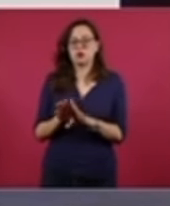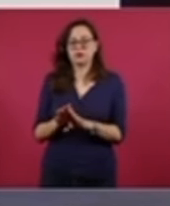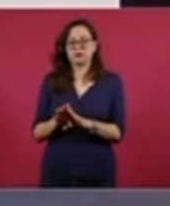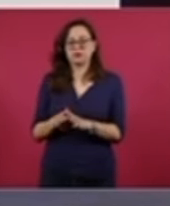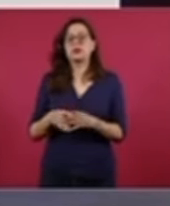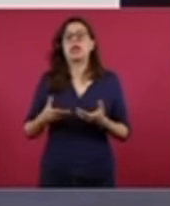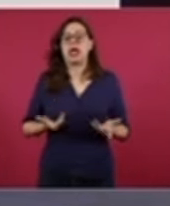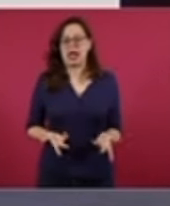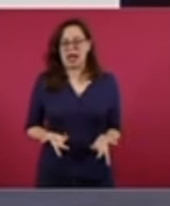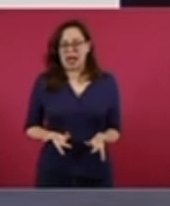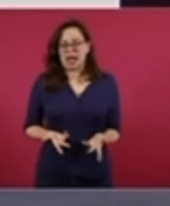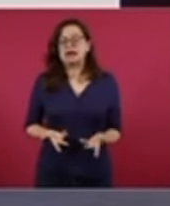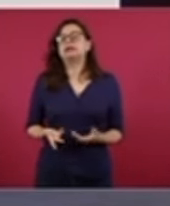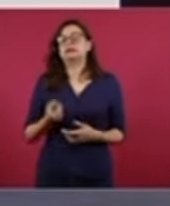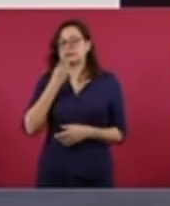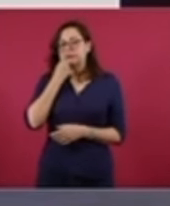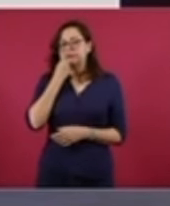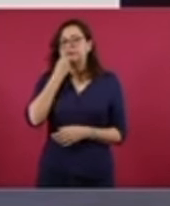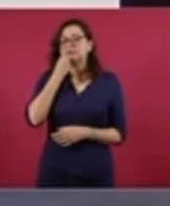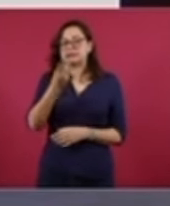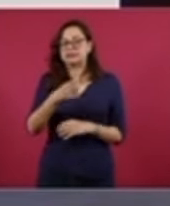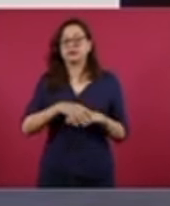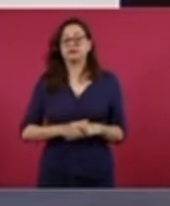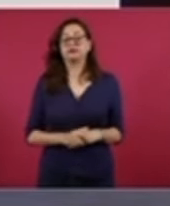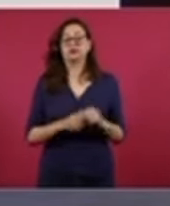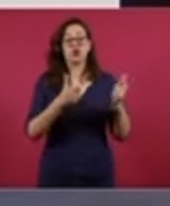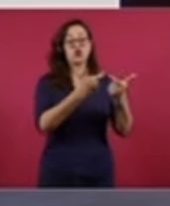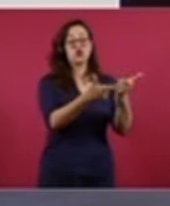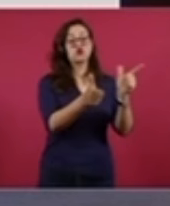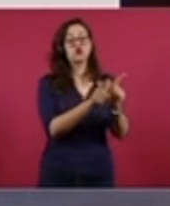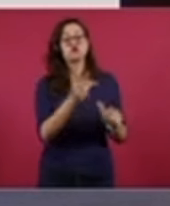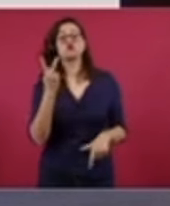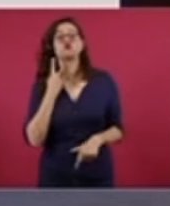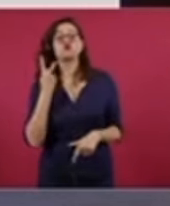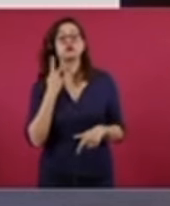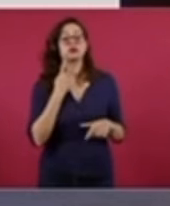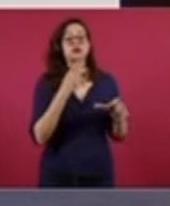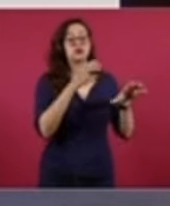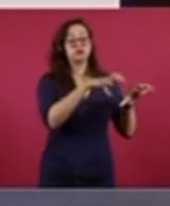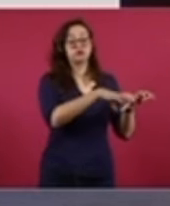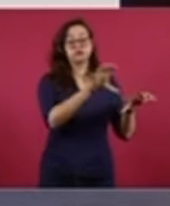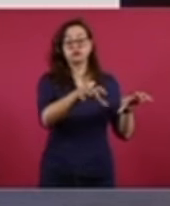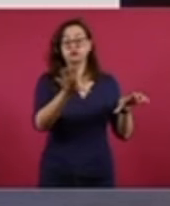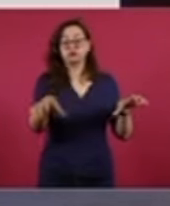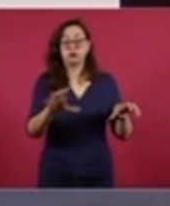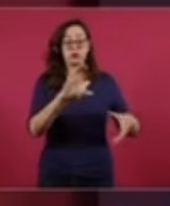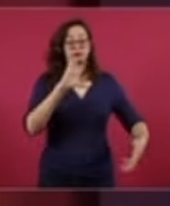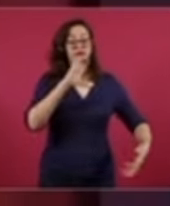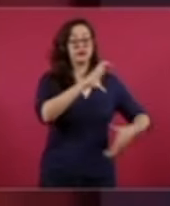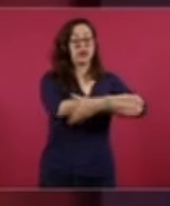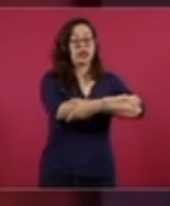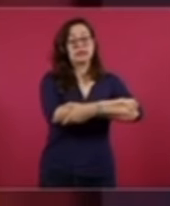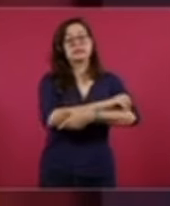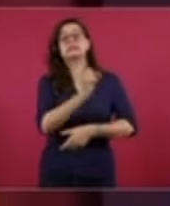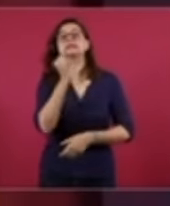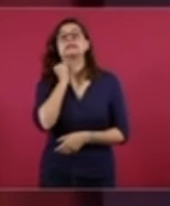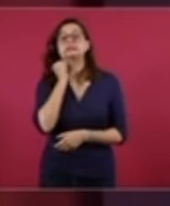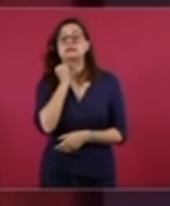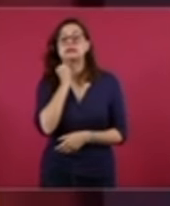COFIPE? Dice, a la coalición le serán asignados el número de senadores y diputados por el